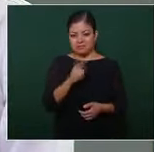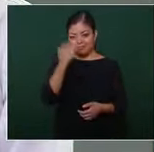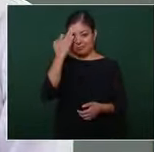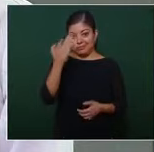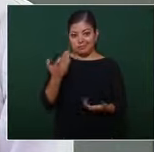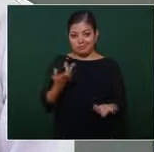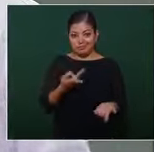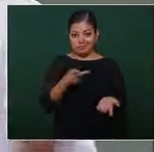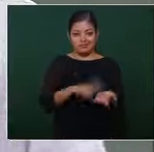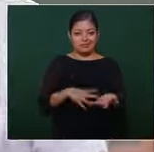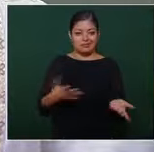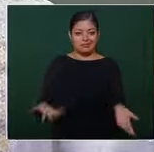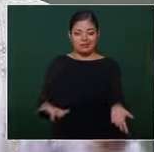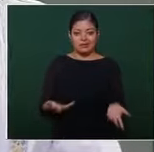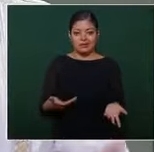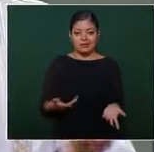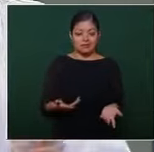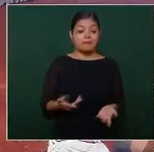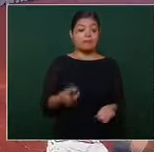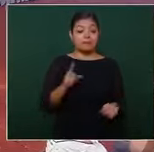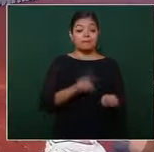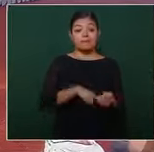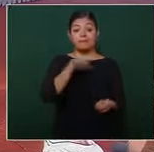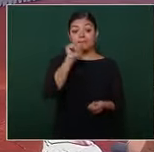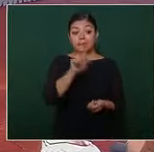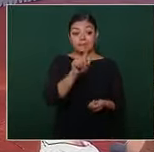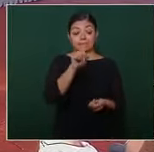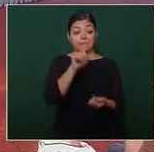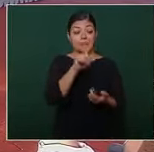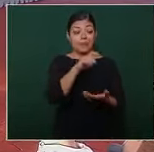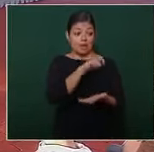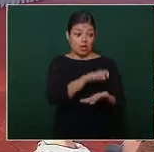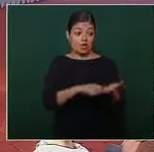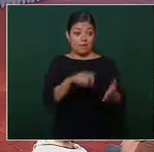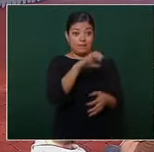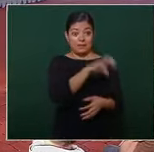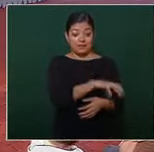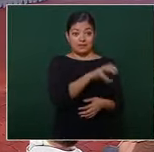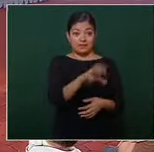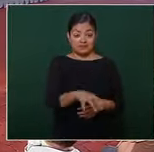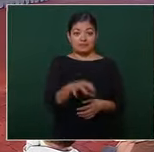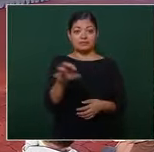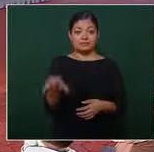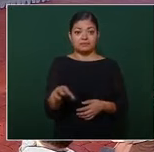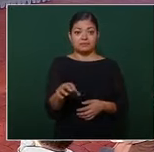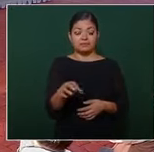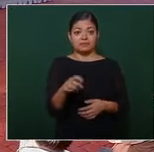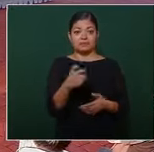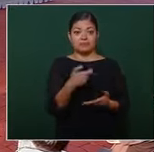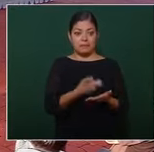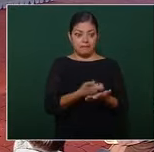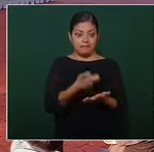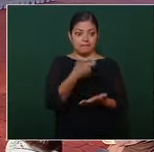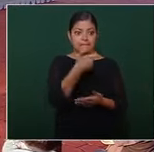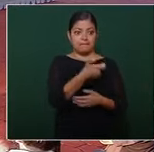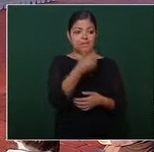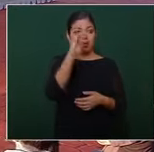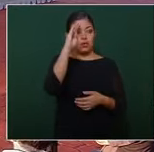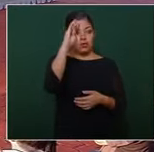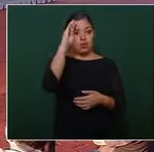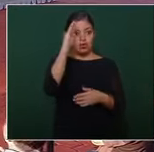además que las que compraron además de pagar un sobreprecio